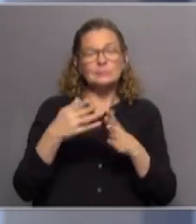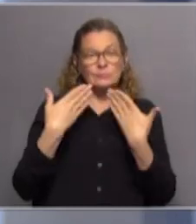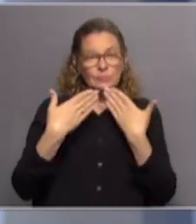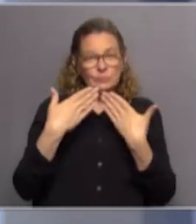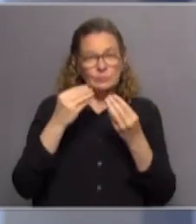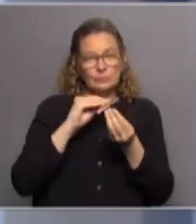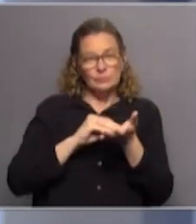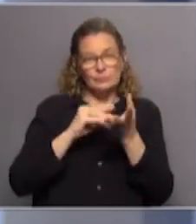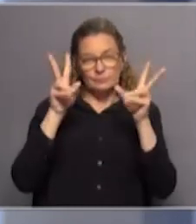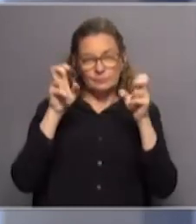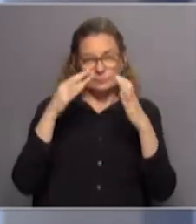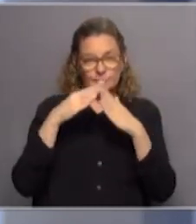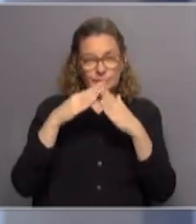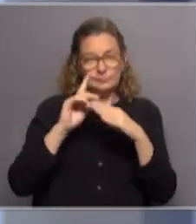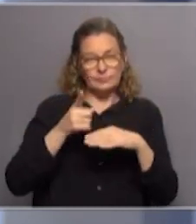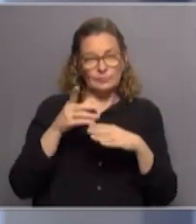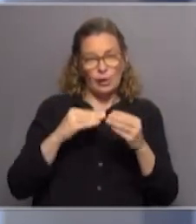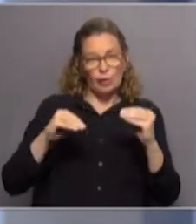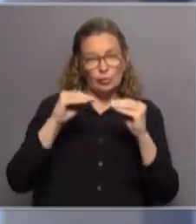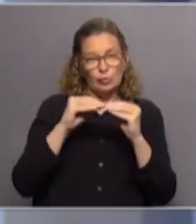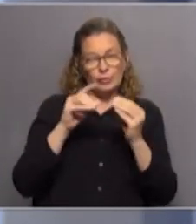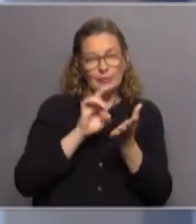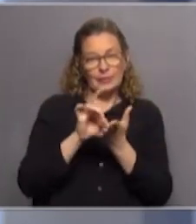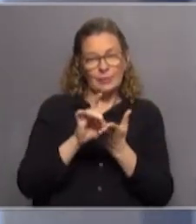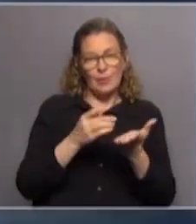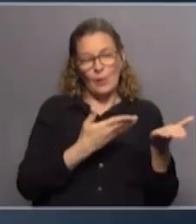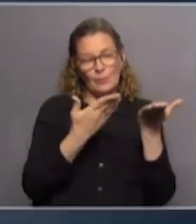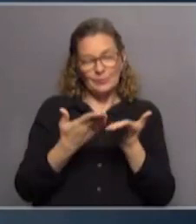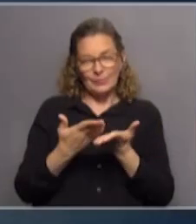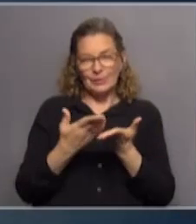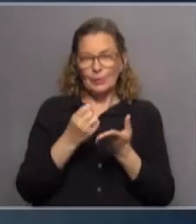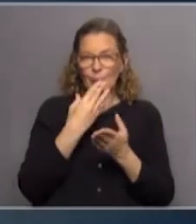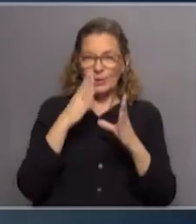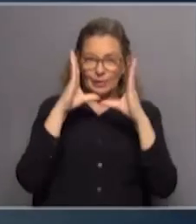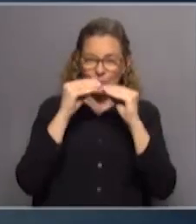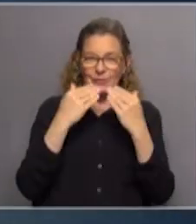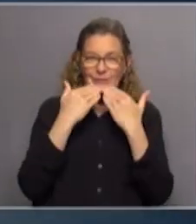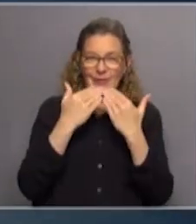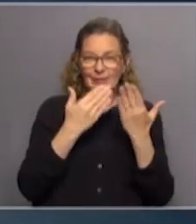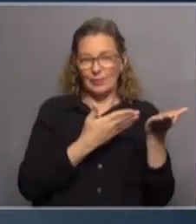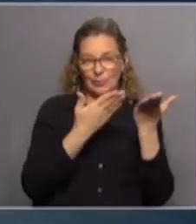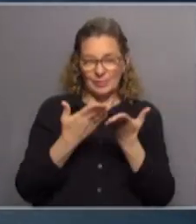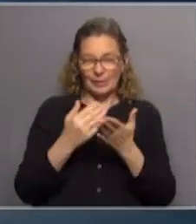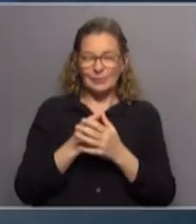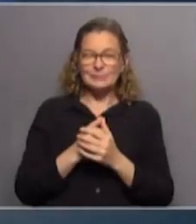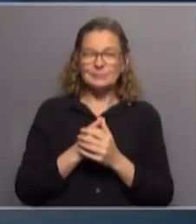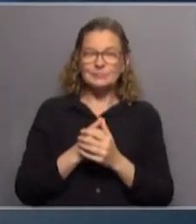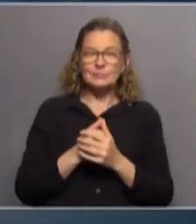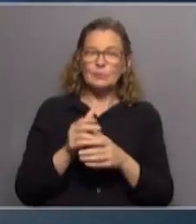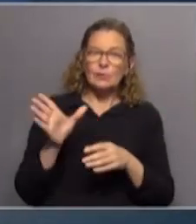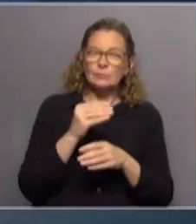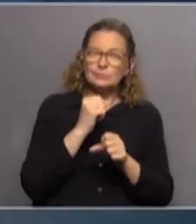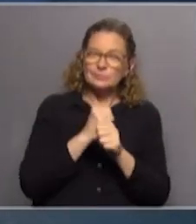hablar de la cuestión de Casa de Galicia y del Sistema Todo a continuación. Olesker, buenas noches. Buenas noches y gracias a ustedes por la invitación. Las y los